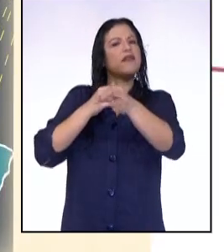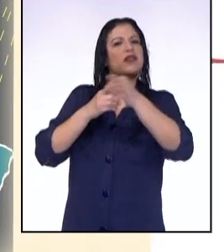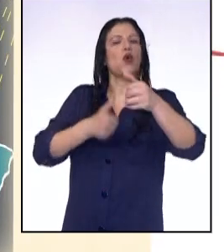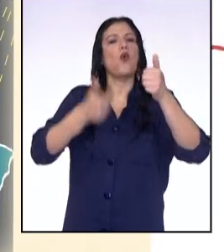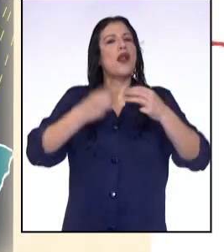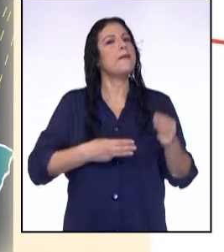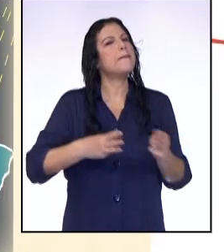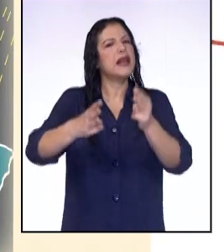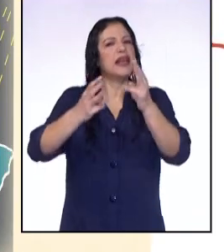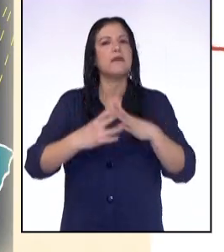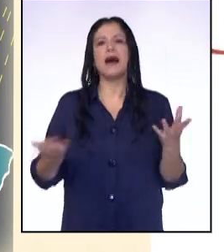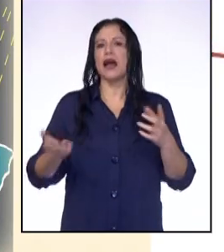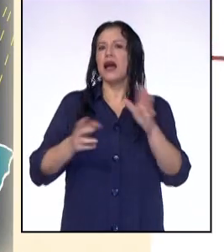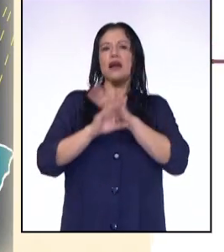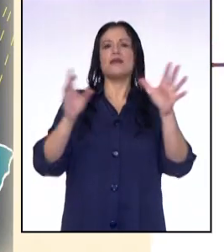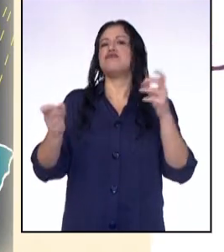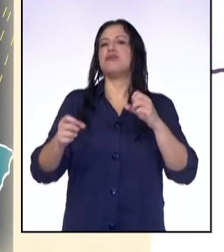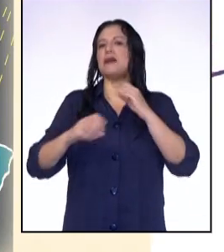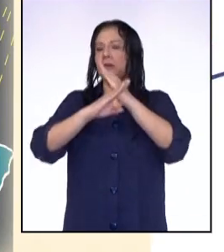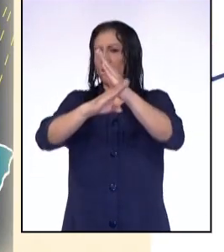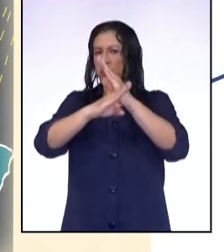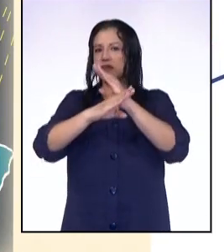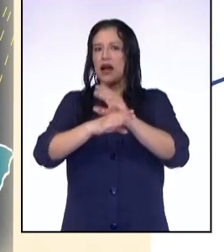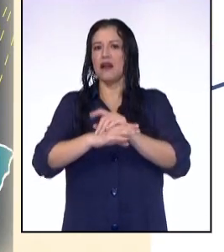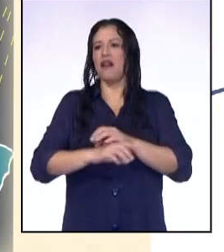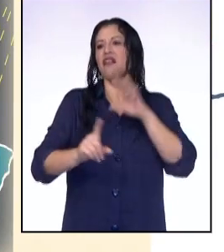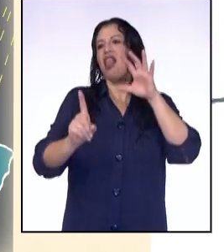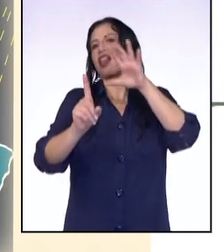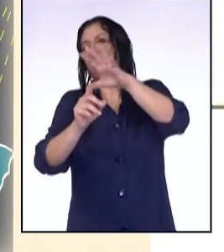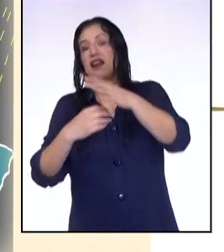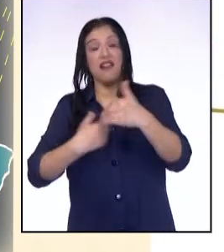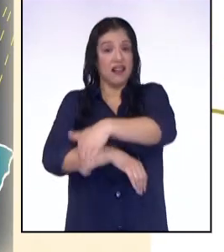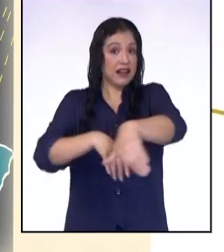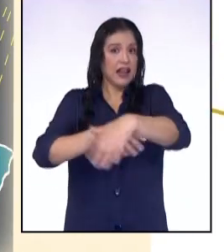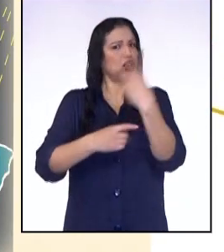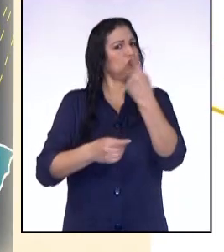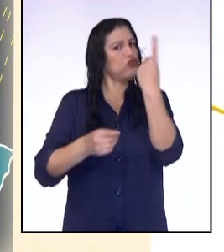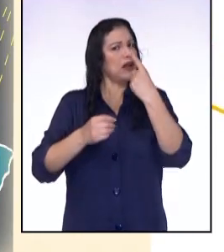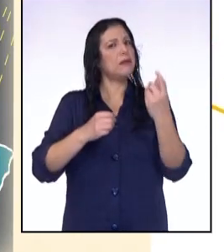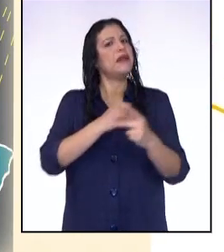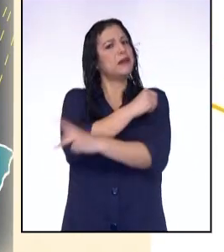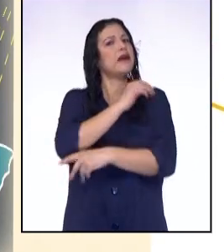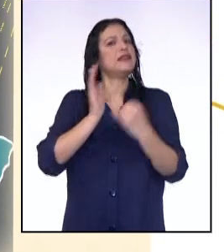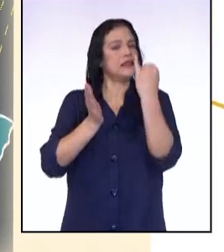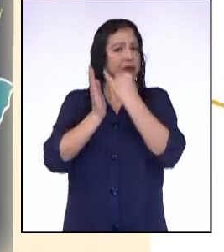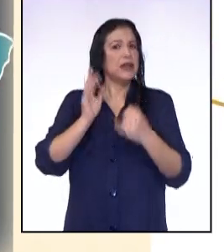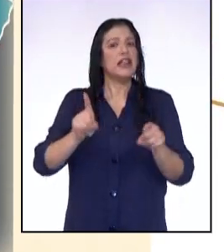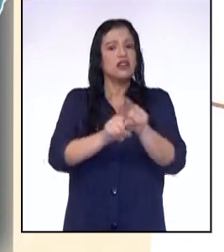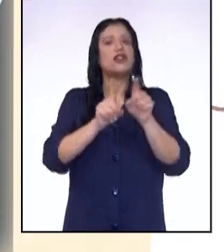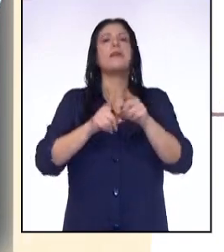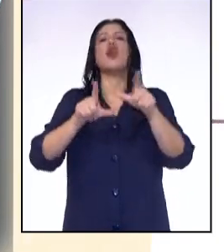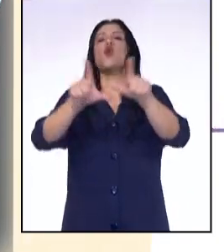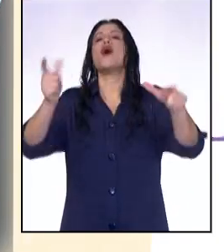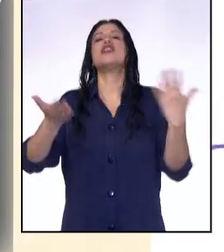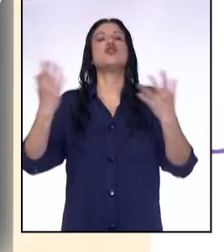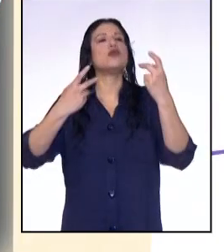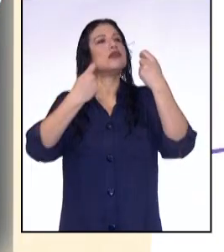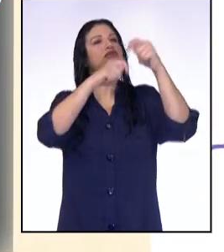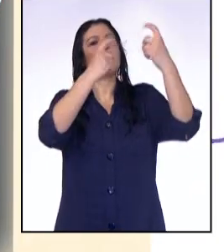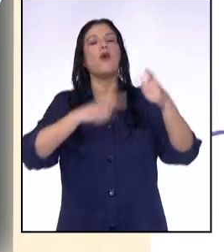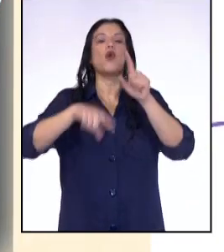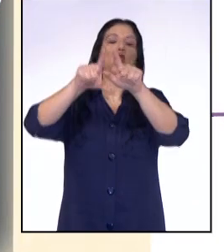mecanismos para combatir el acoso callejero. ¡Claro, Junior! Y no solo mapas, también destinos turísticos o algún lugar